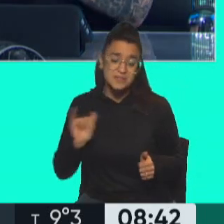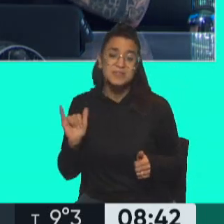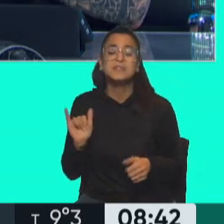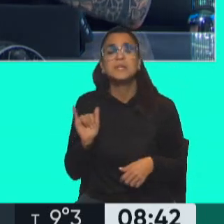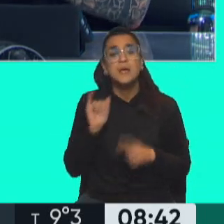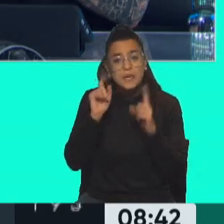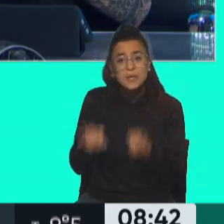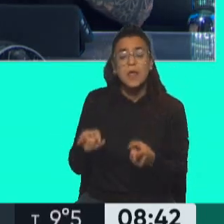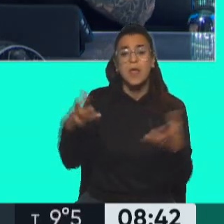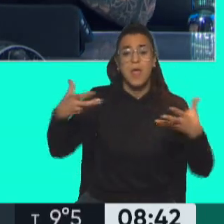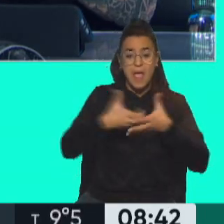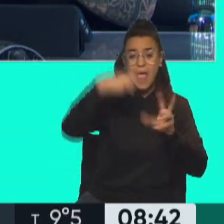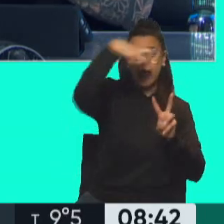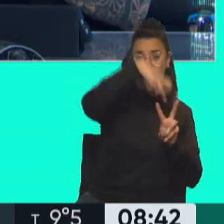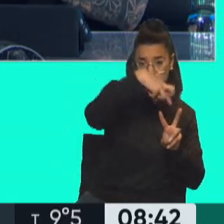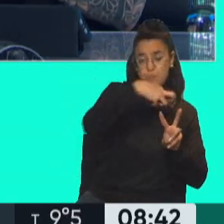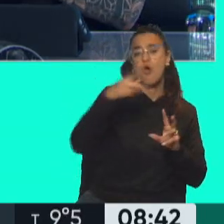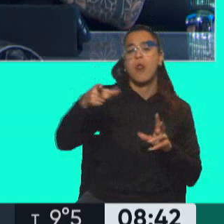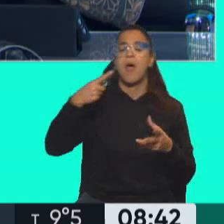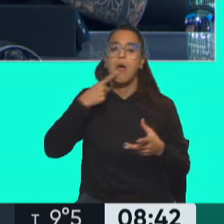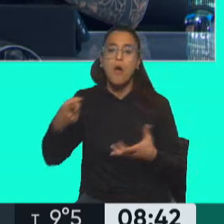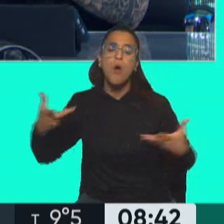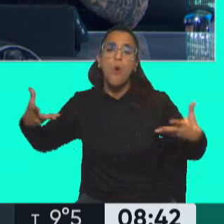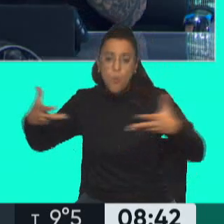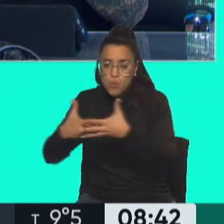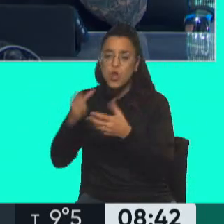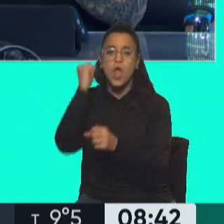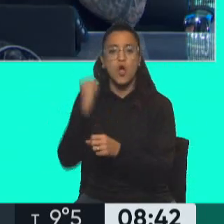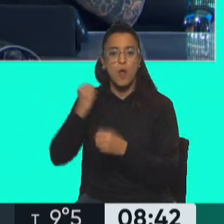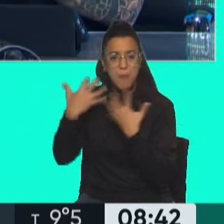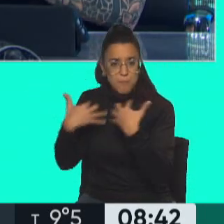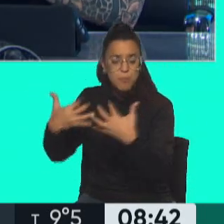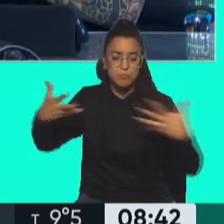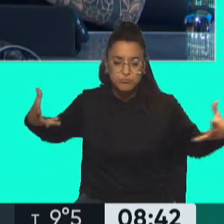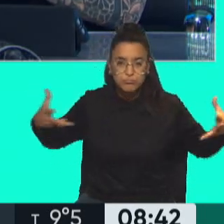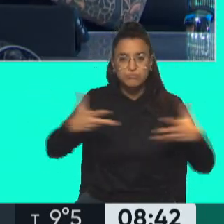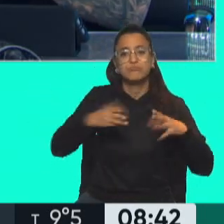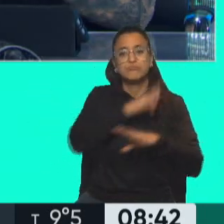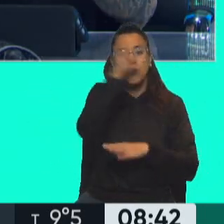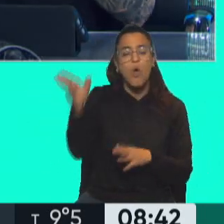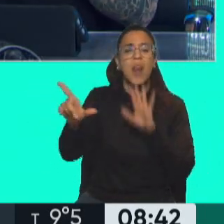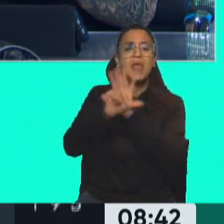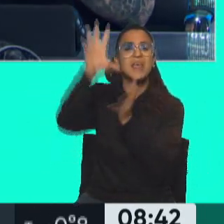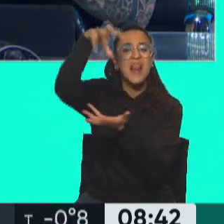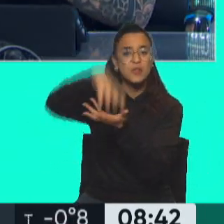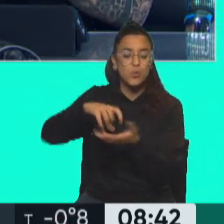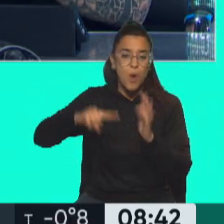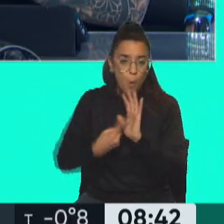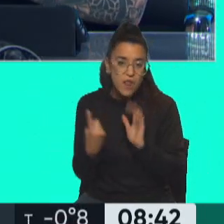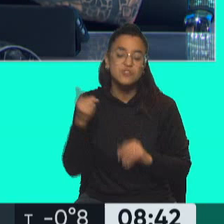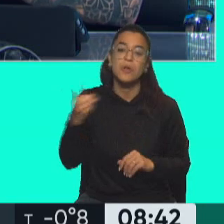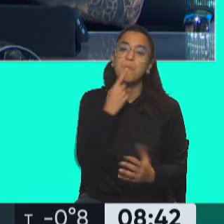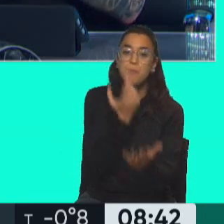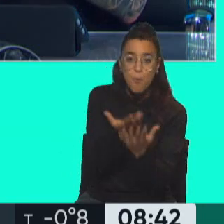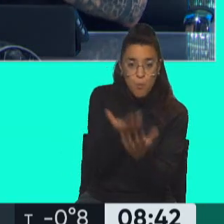la Cámpora y la Unión de Trabajadores de la Economía Popular compartieron un plenario en la legislatura bonaerense, proponiendo precisamente